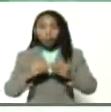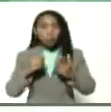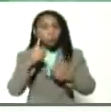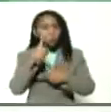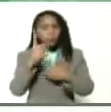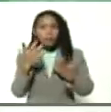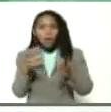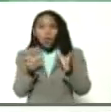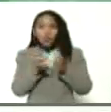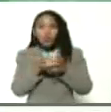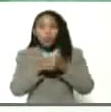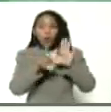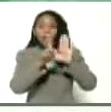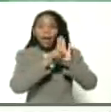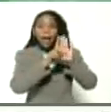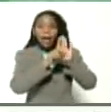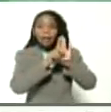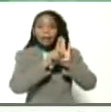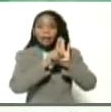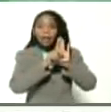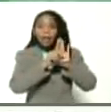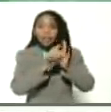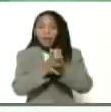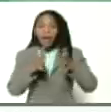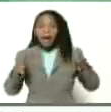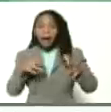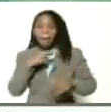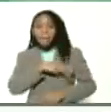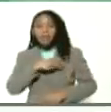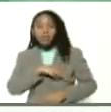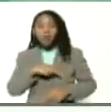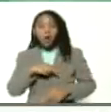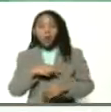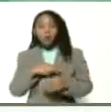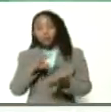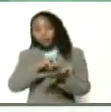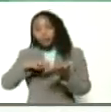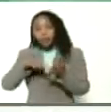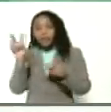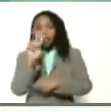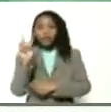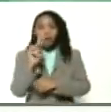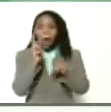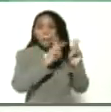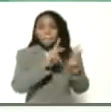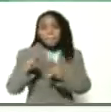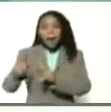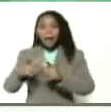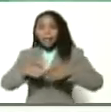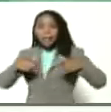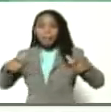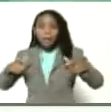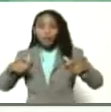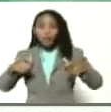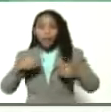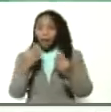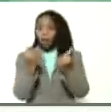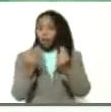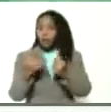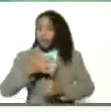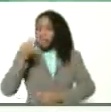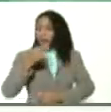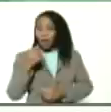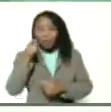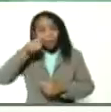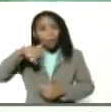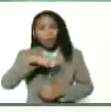cuerpo de leyes de la gran misión agro-venezuela y del plan del crecimiento de la economía real en el campo. Yo